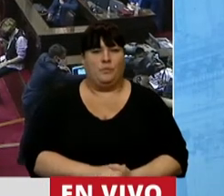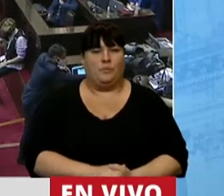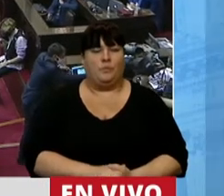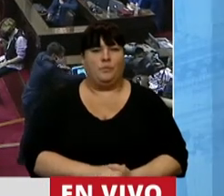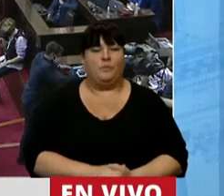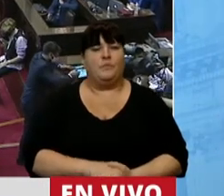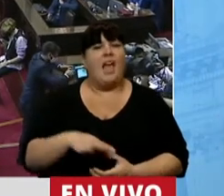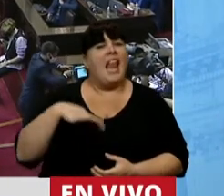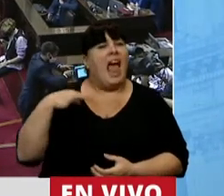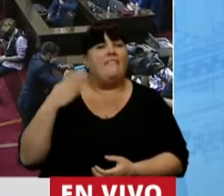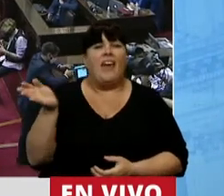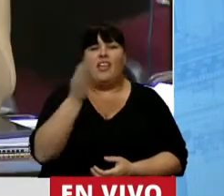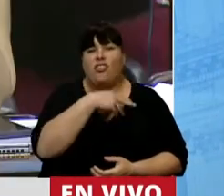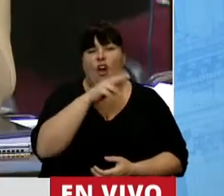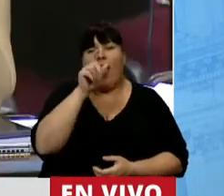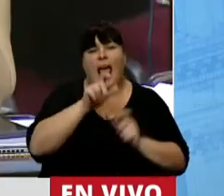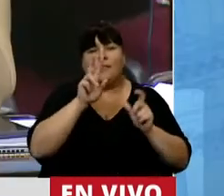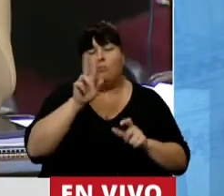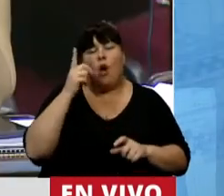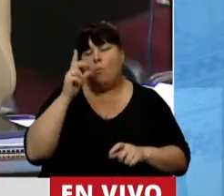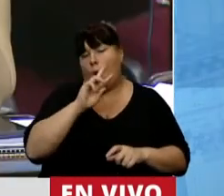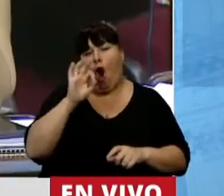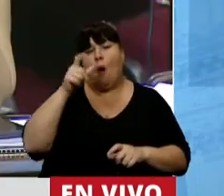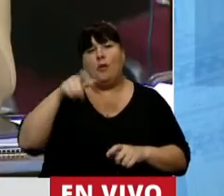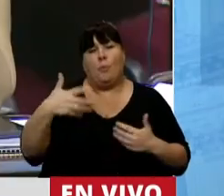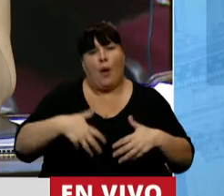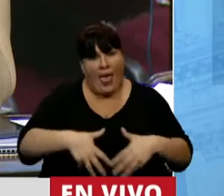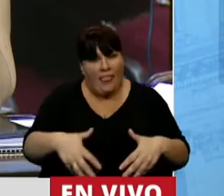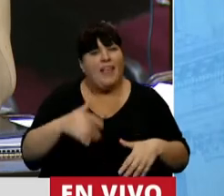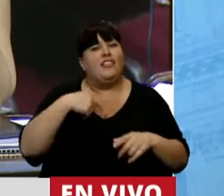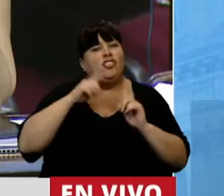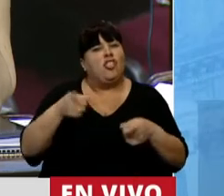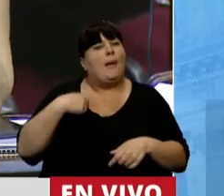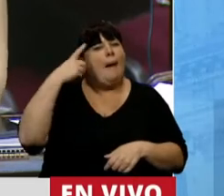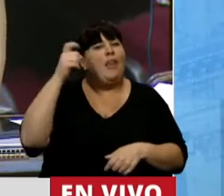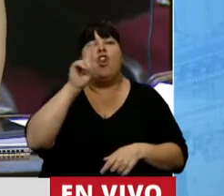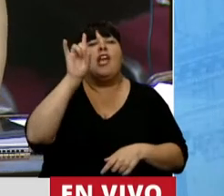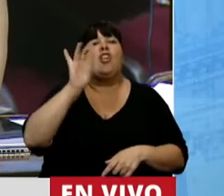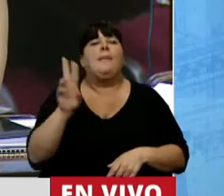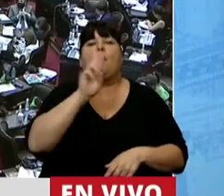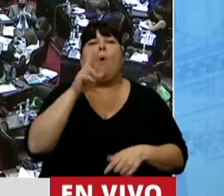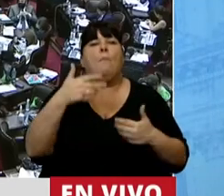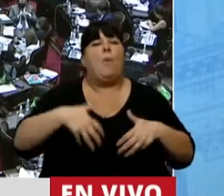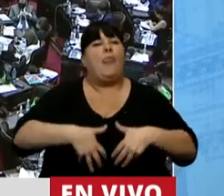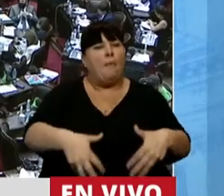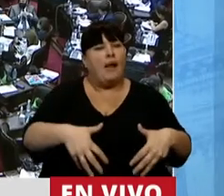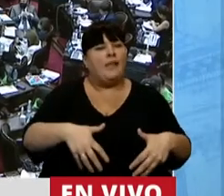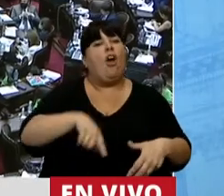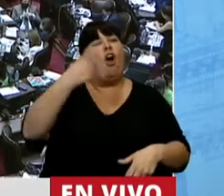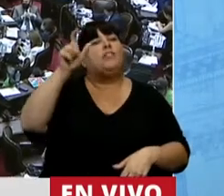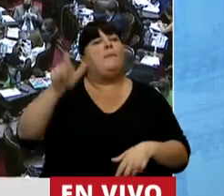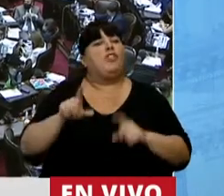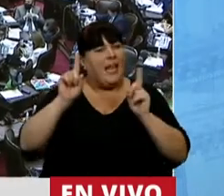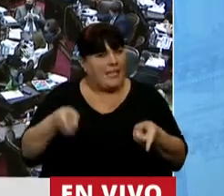La vida de todas esas personas gestantes, porque también aprendí que no solo las mujeres pueden embarazarse,